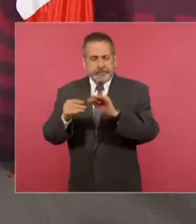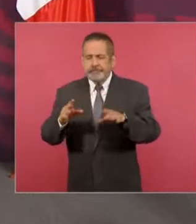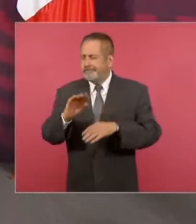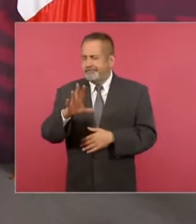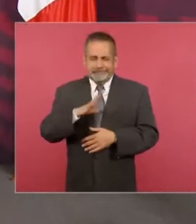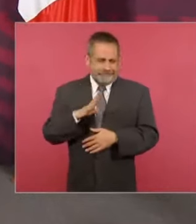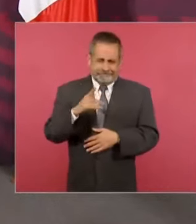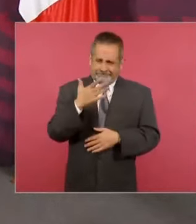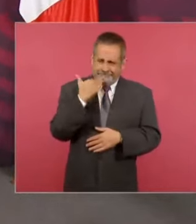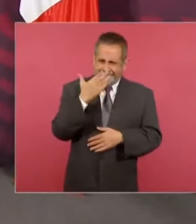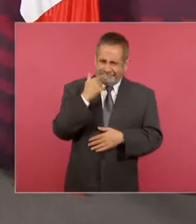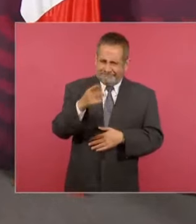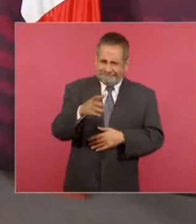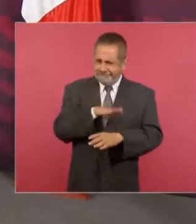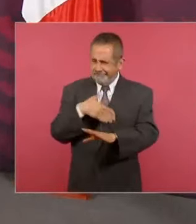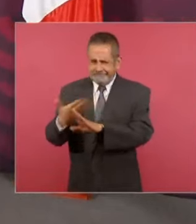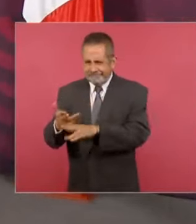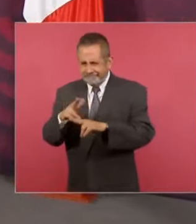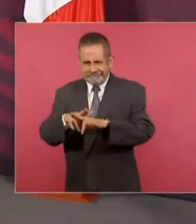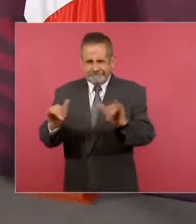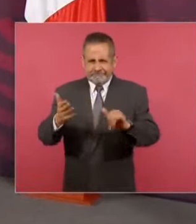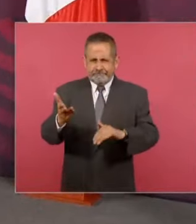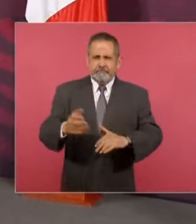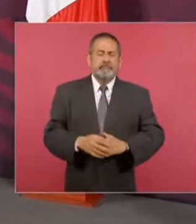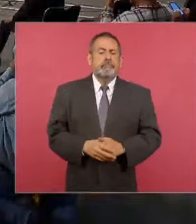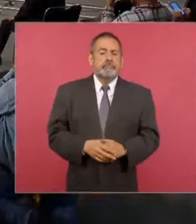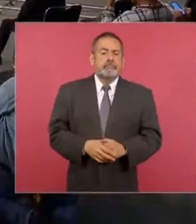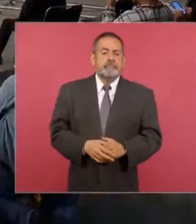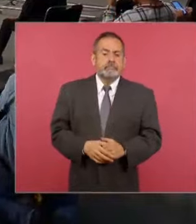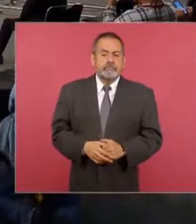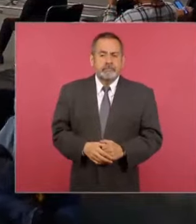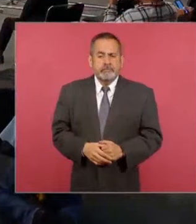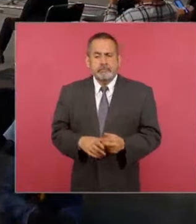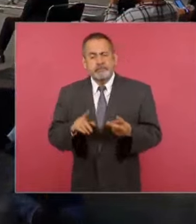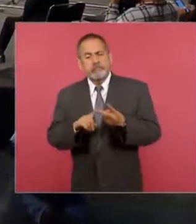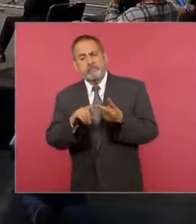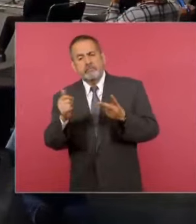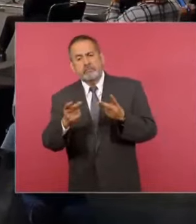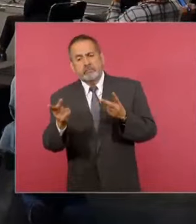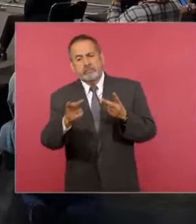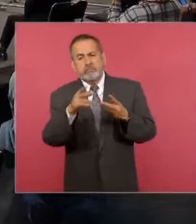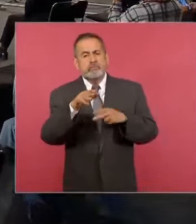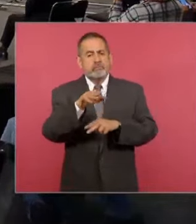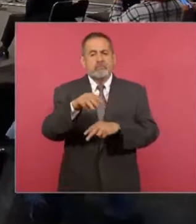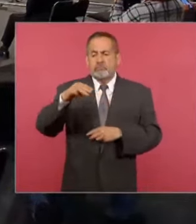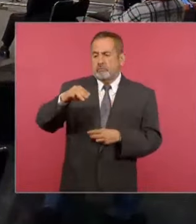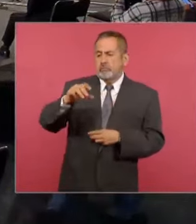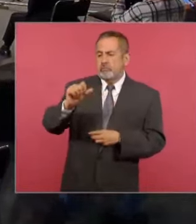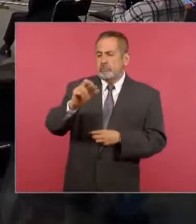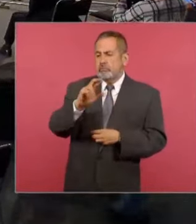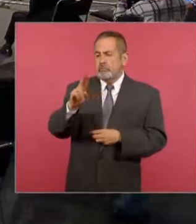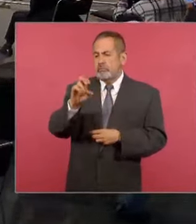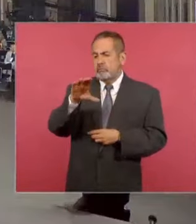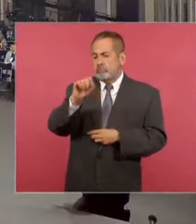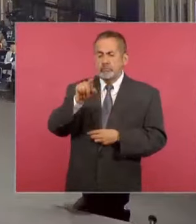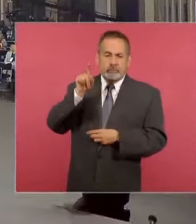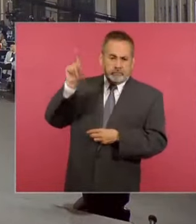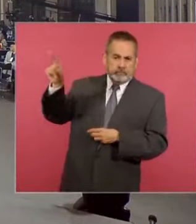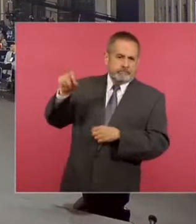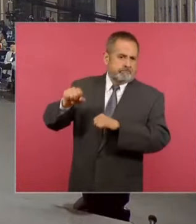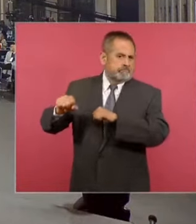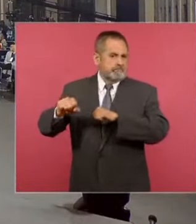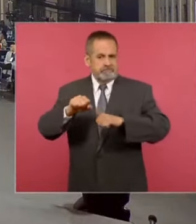habido tal agresión. Otra pregunta, hablando del tema de Marruecos, que mencionaba usted hace un ratito.